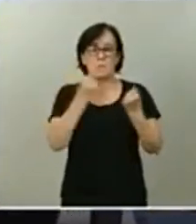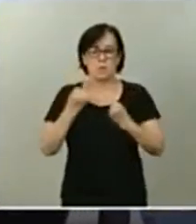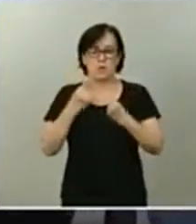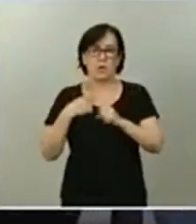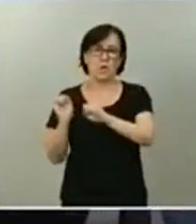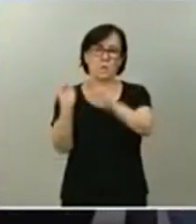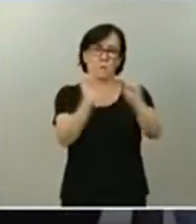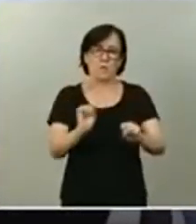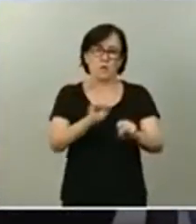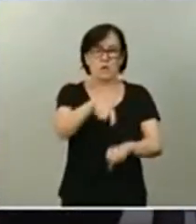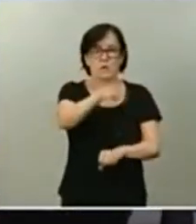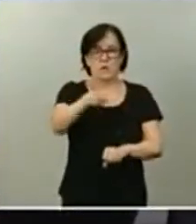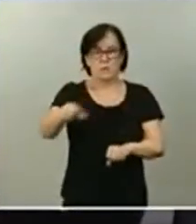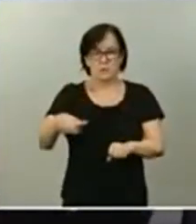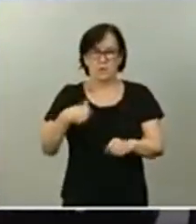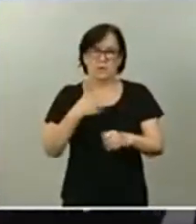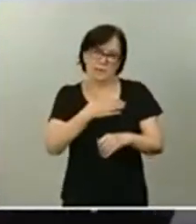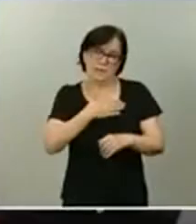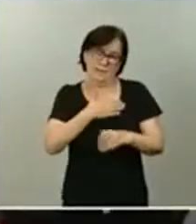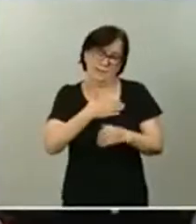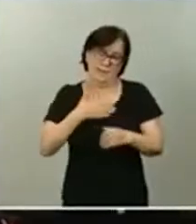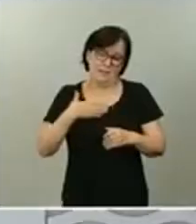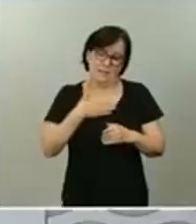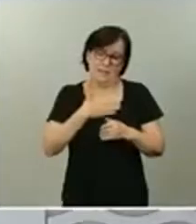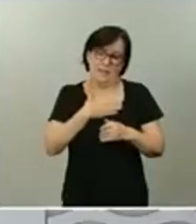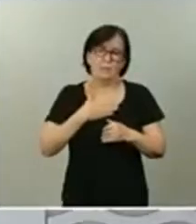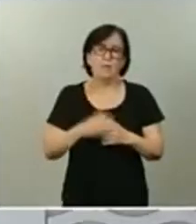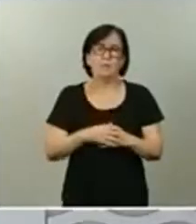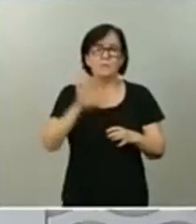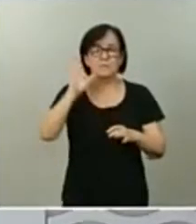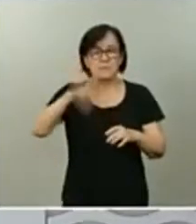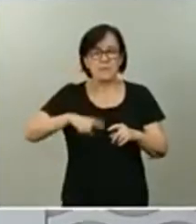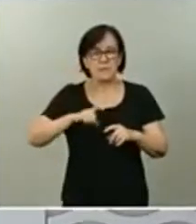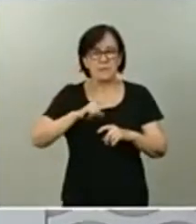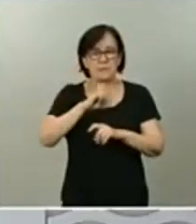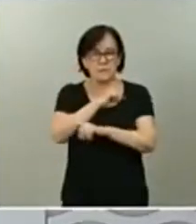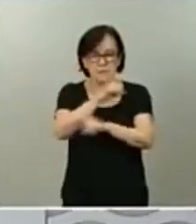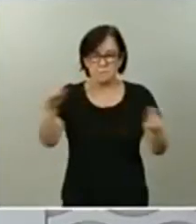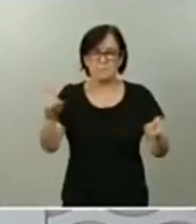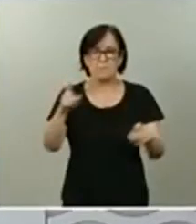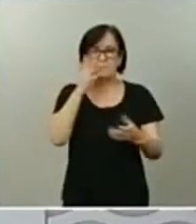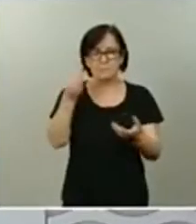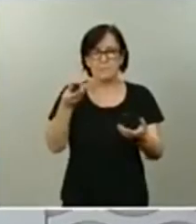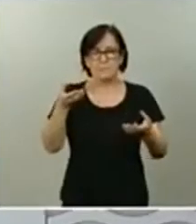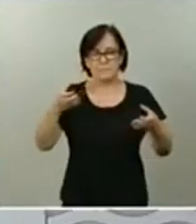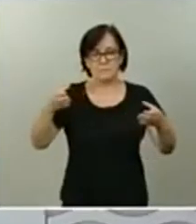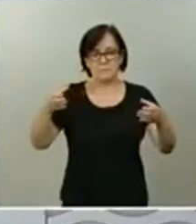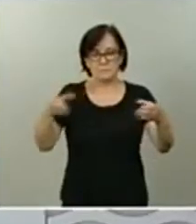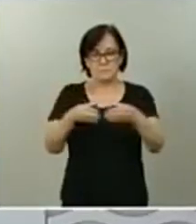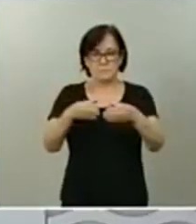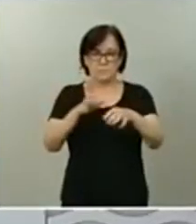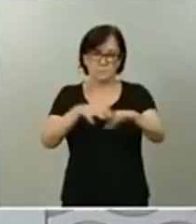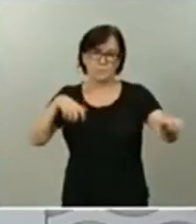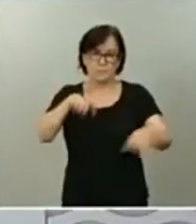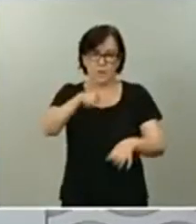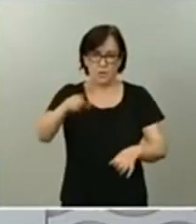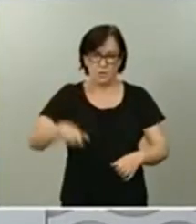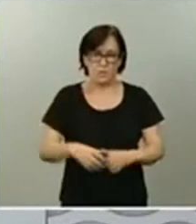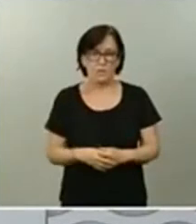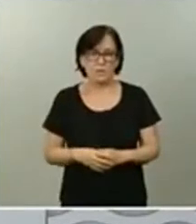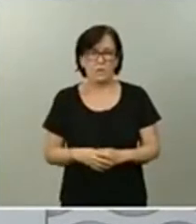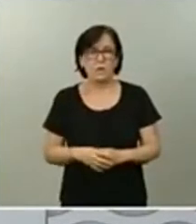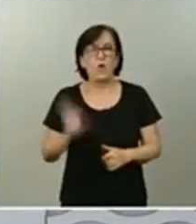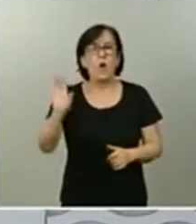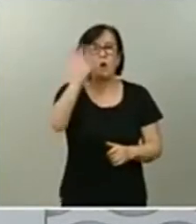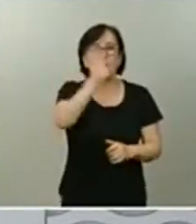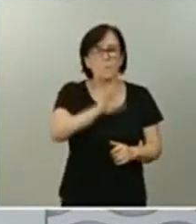personas que queremos. También queremos lanzar un mensaje claro al conjunto de la población. Las comunidades autónomas